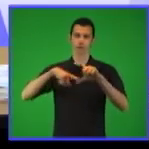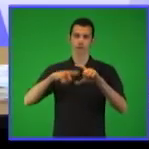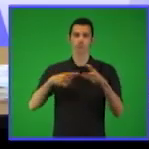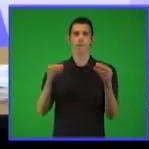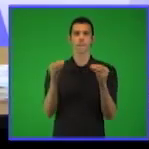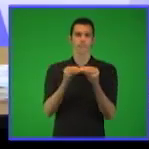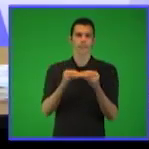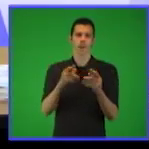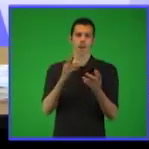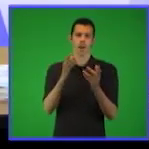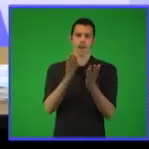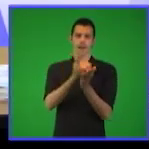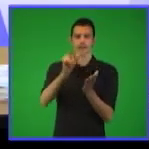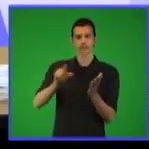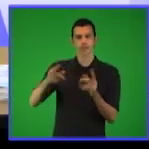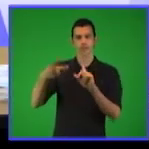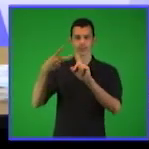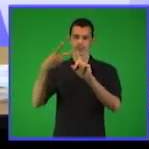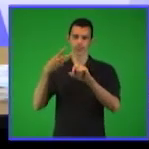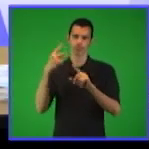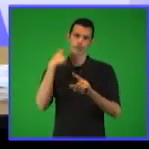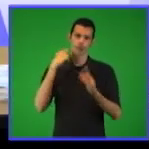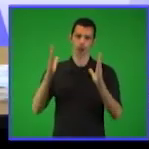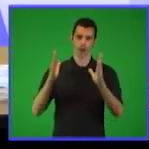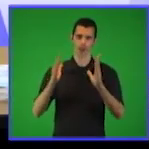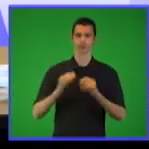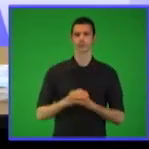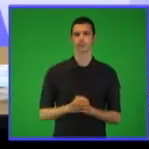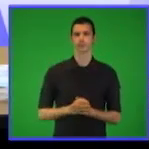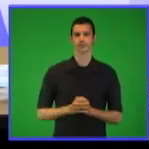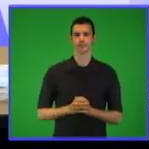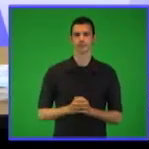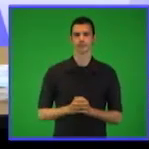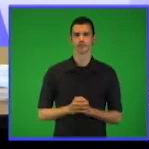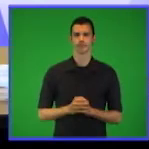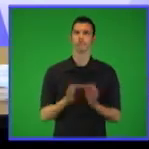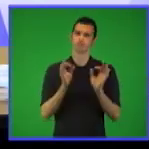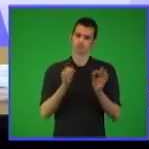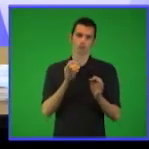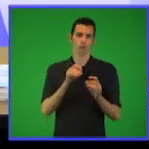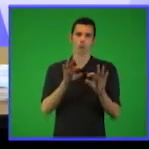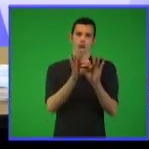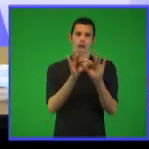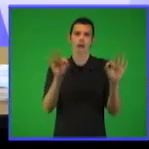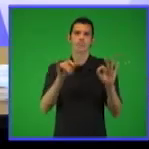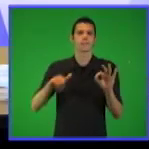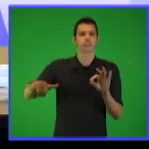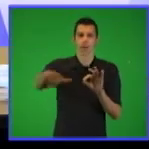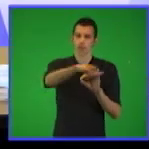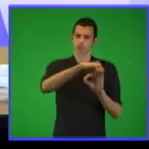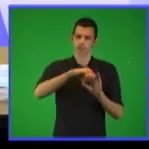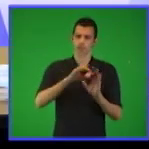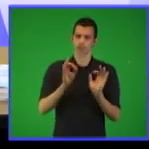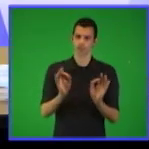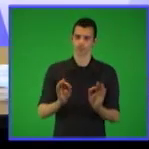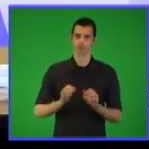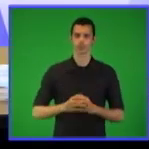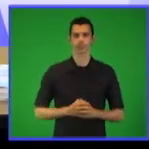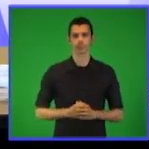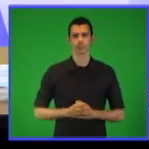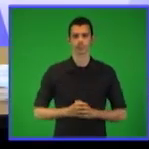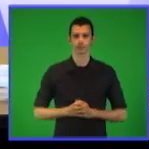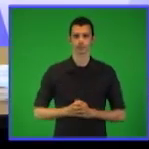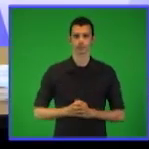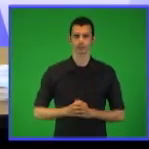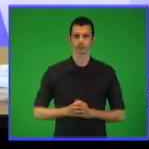deben recibir los estudiantes de segundo año igual para todas las especialidades que